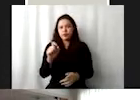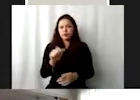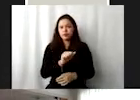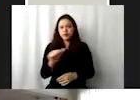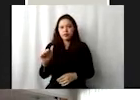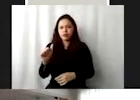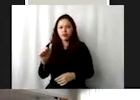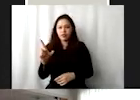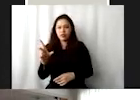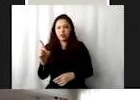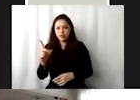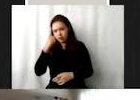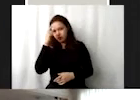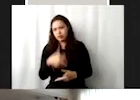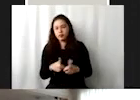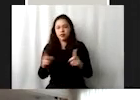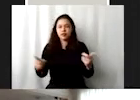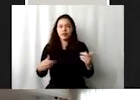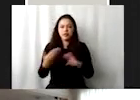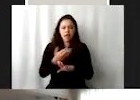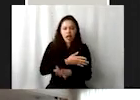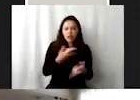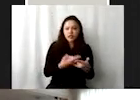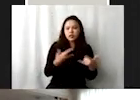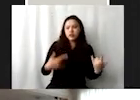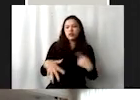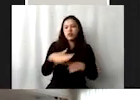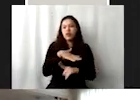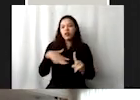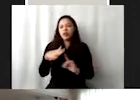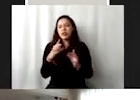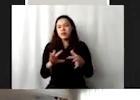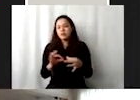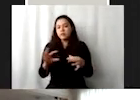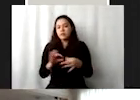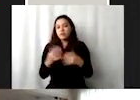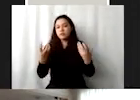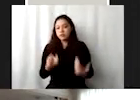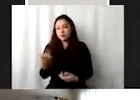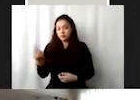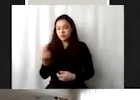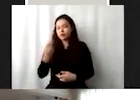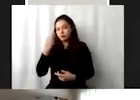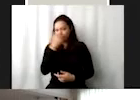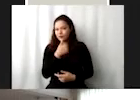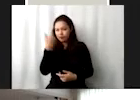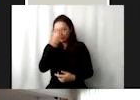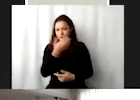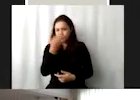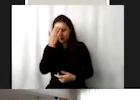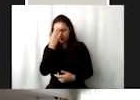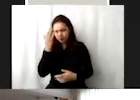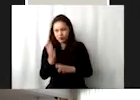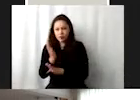antecedentes, toda la contextualización que era necesaria tener en cuenta y conocer previo a